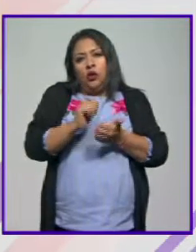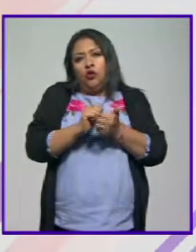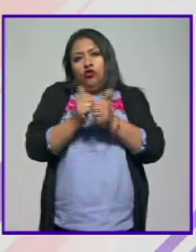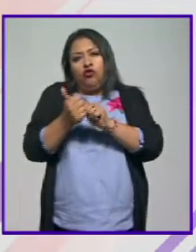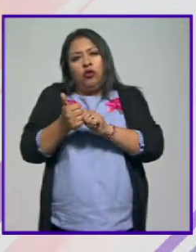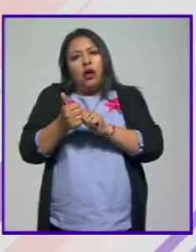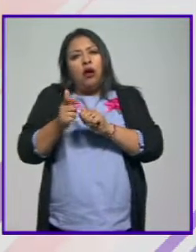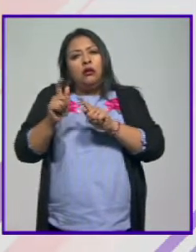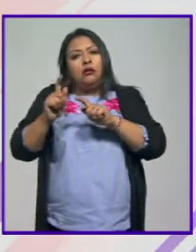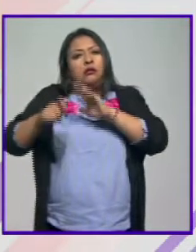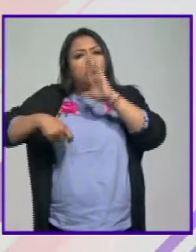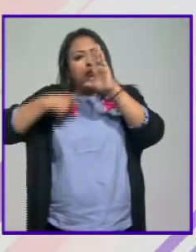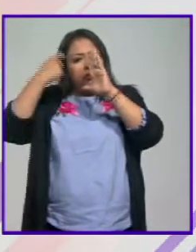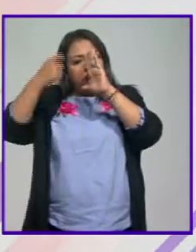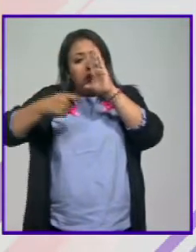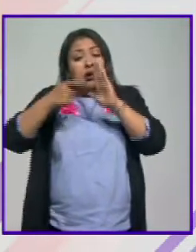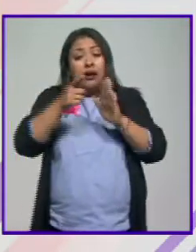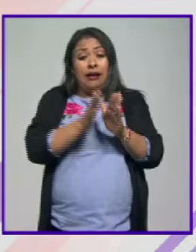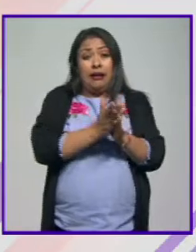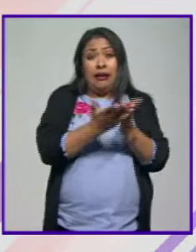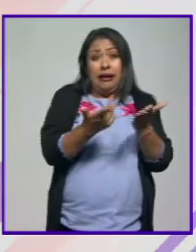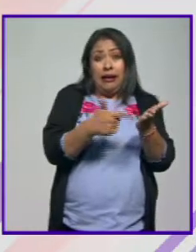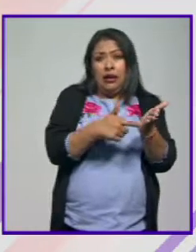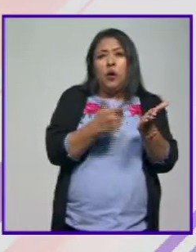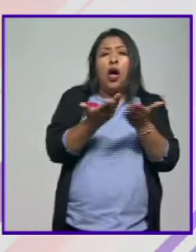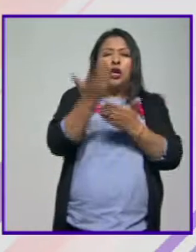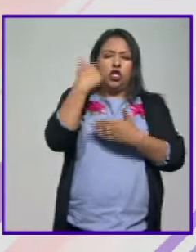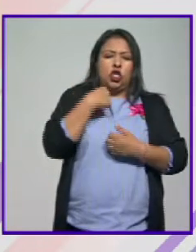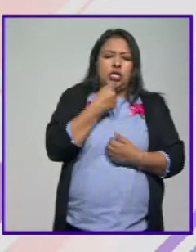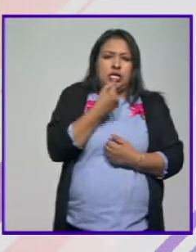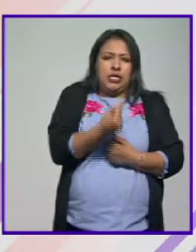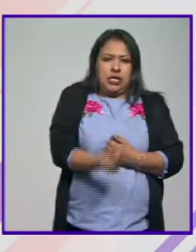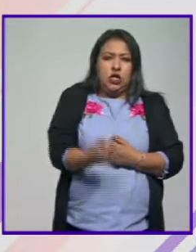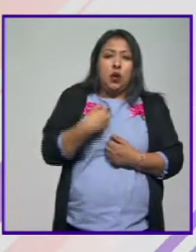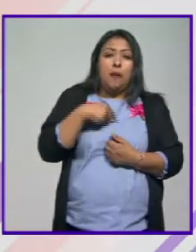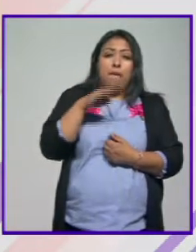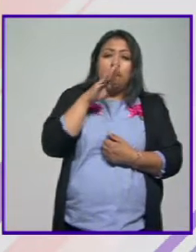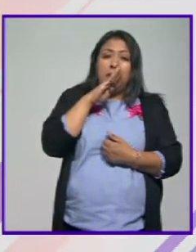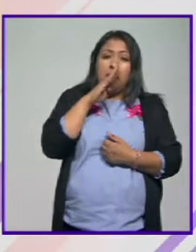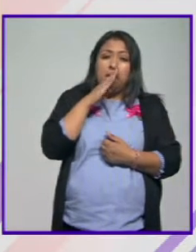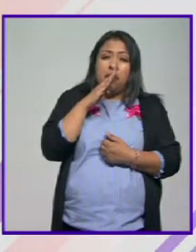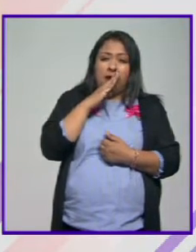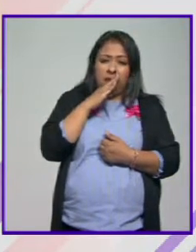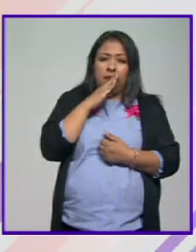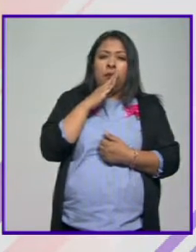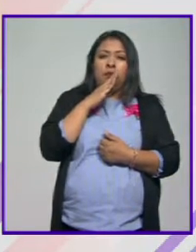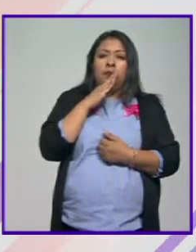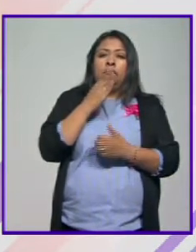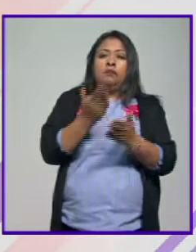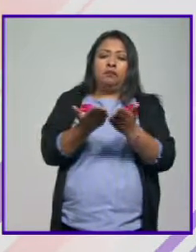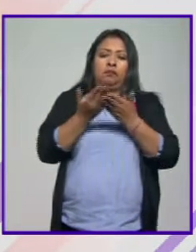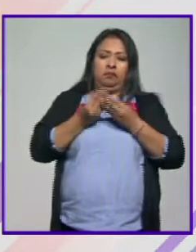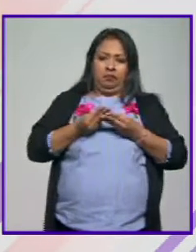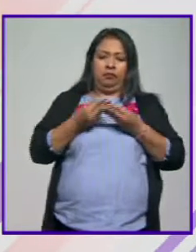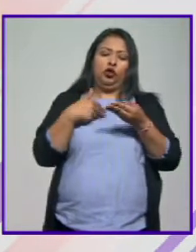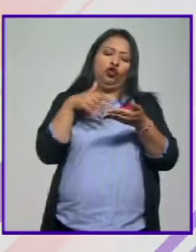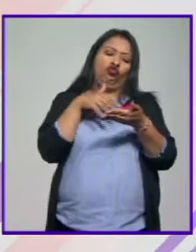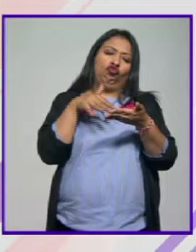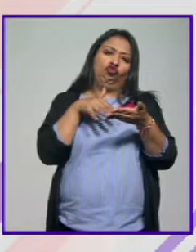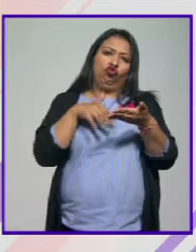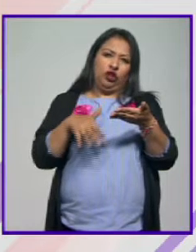que decidí hacer la adaptación es una novela que siendo yo muy niño mi madre me la me la dio a leer